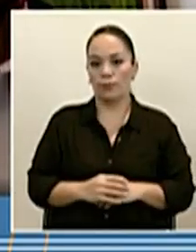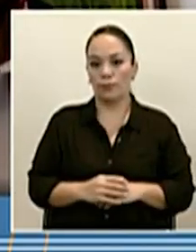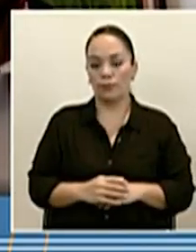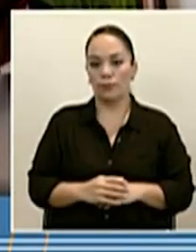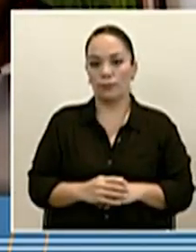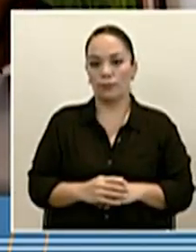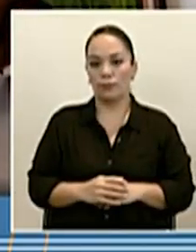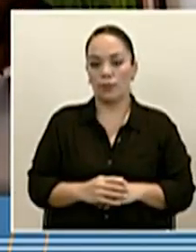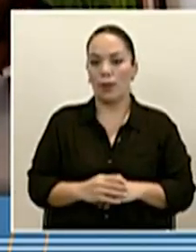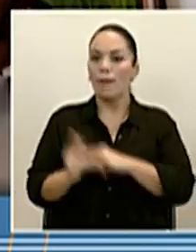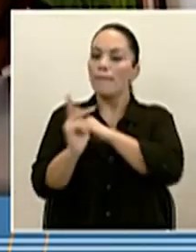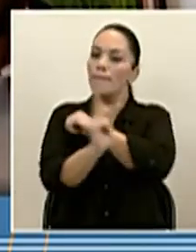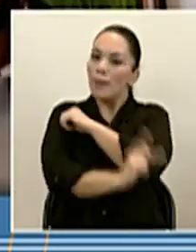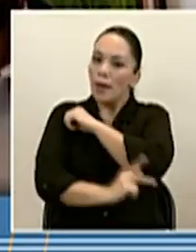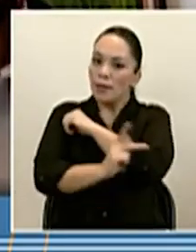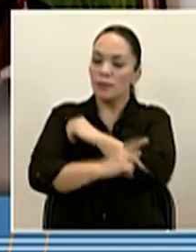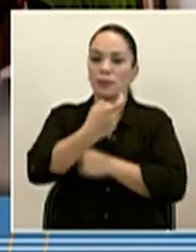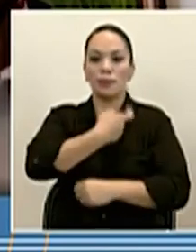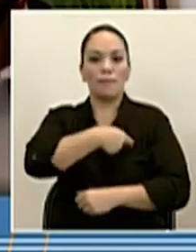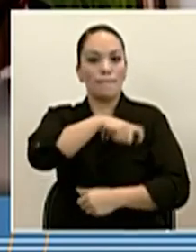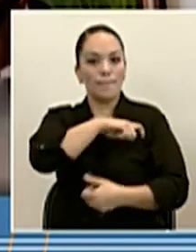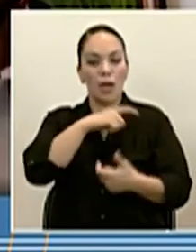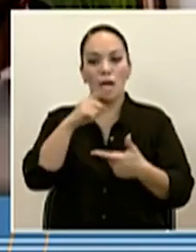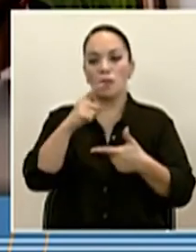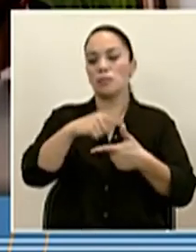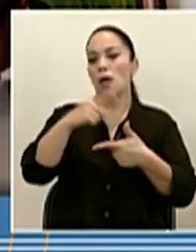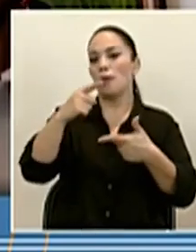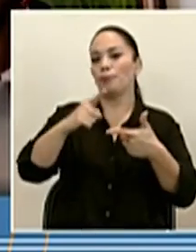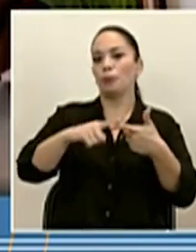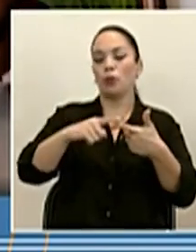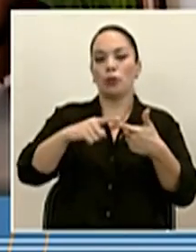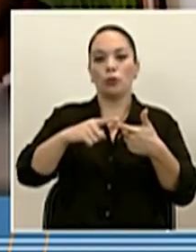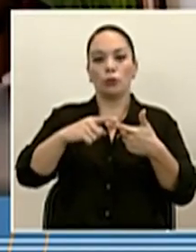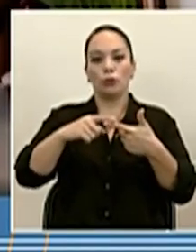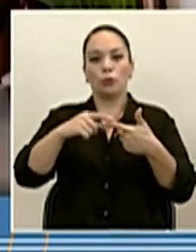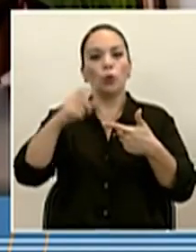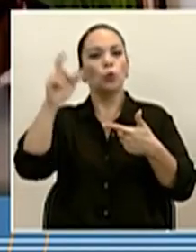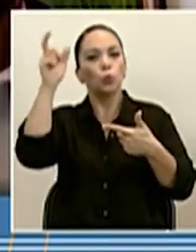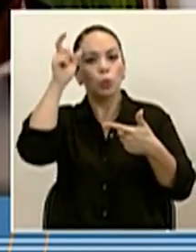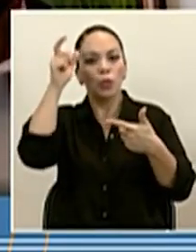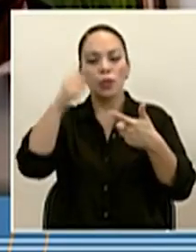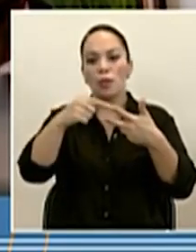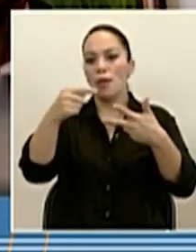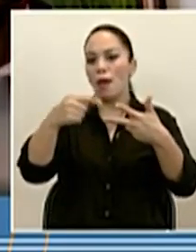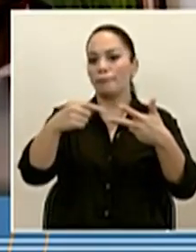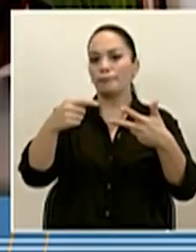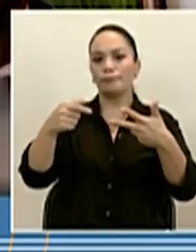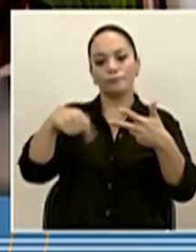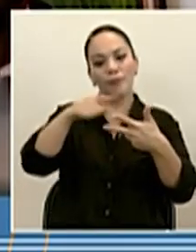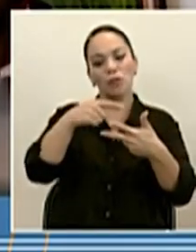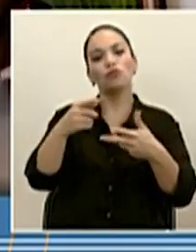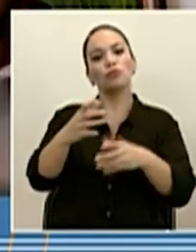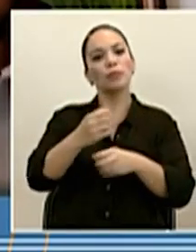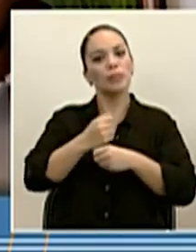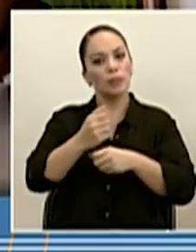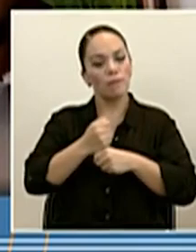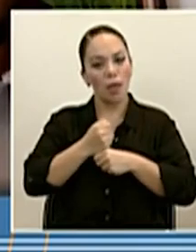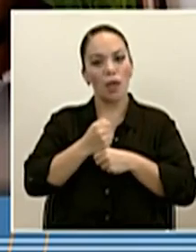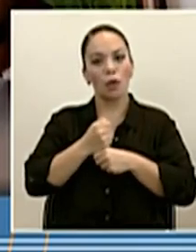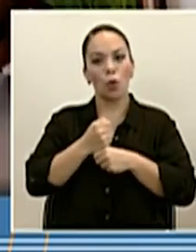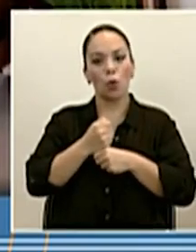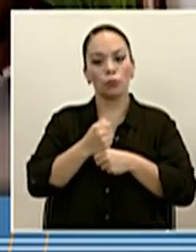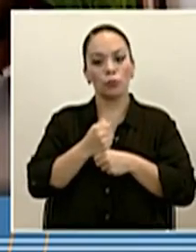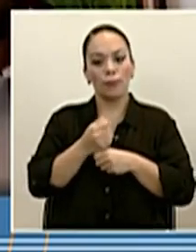Países como España, Turquía y República Checa recibieron de China miles de kits de diagnóstico rápido que